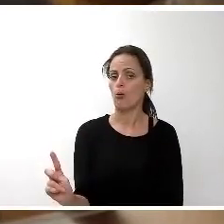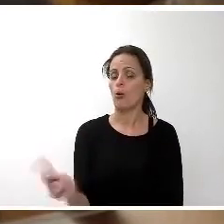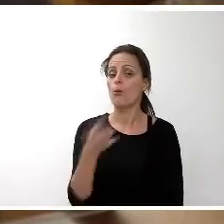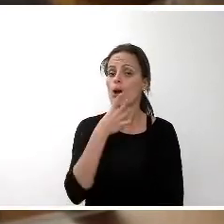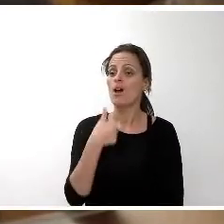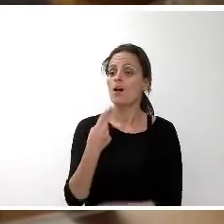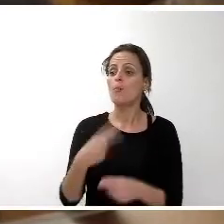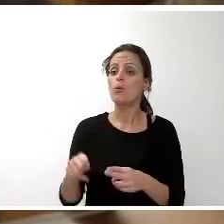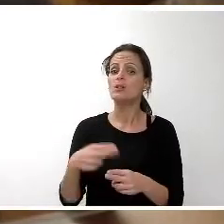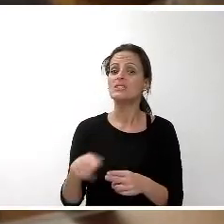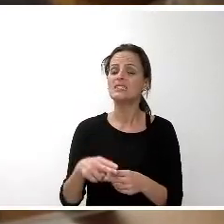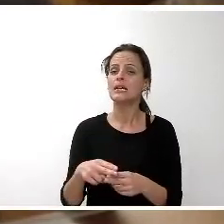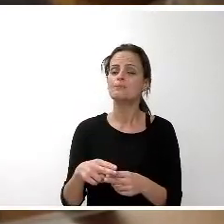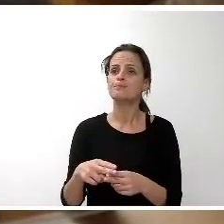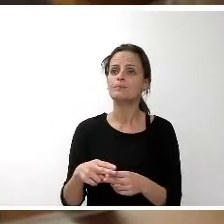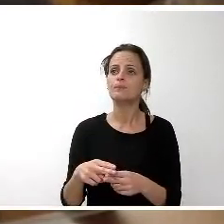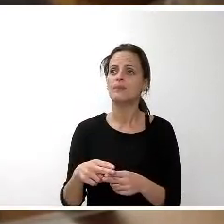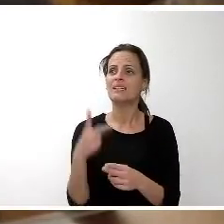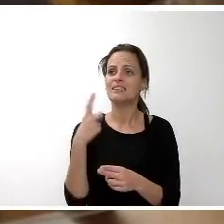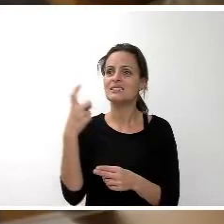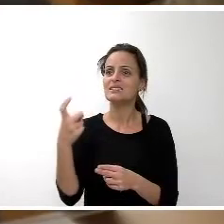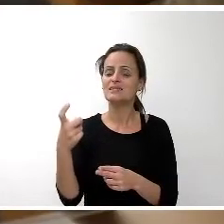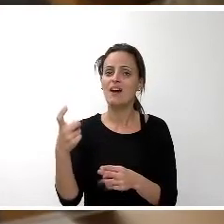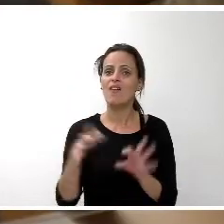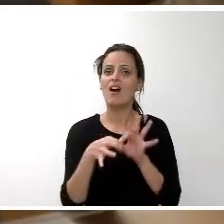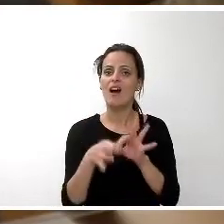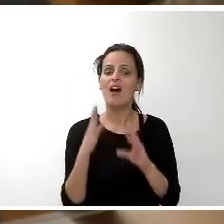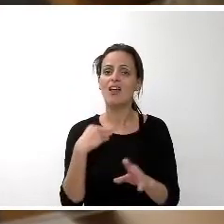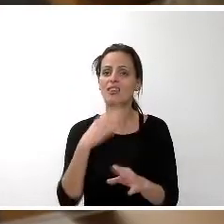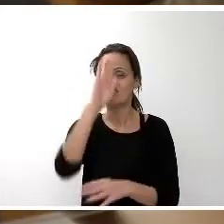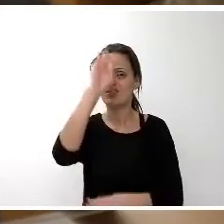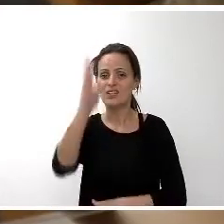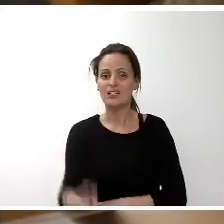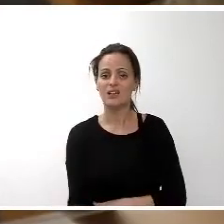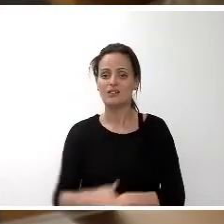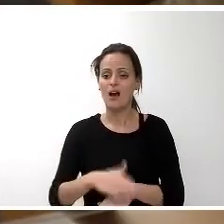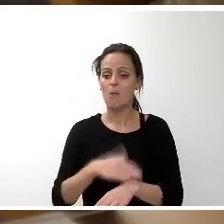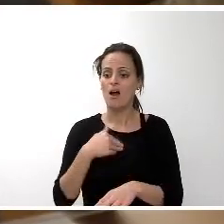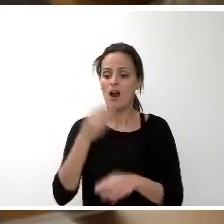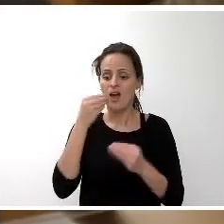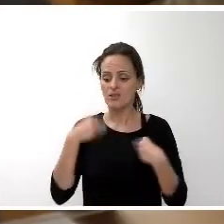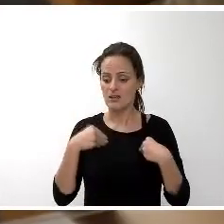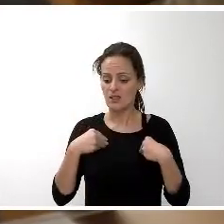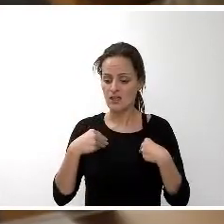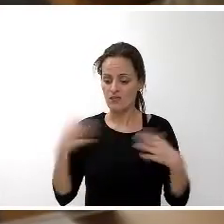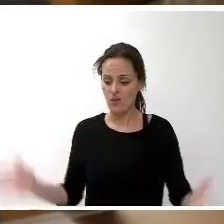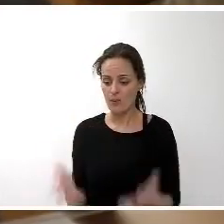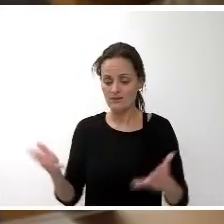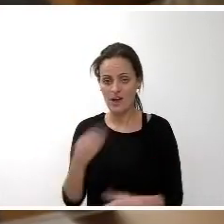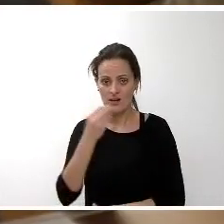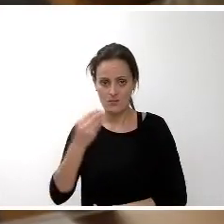que, de alguna forma, estar directamente relacionadas con fomentar las prestaciones sanitarias en esta isla.